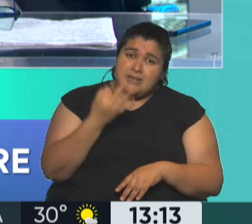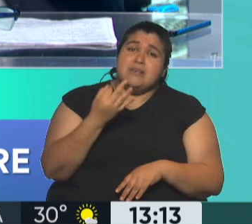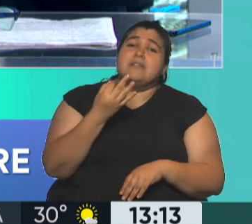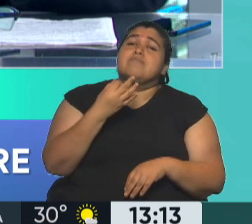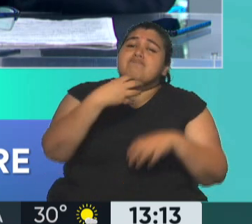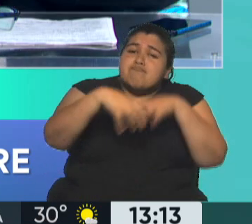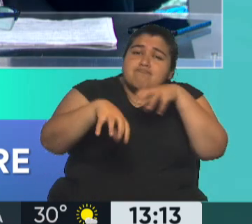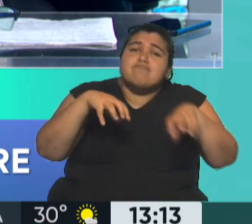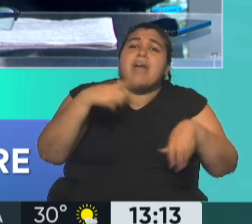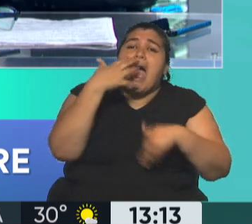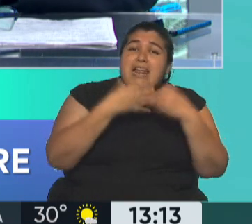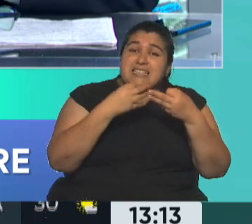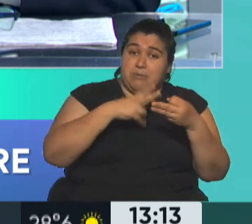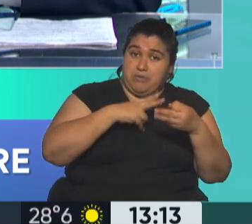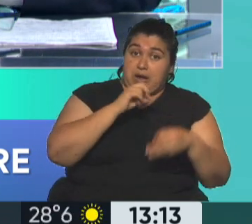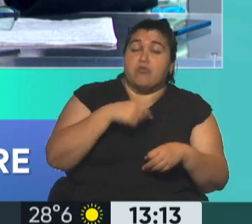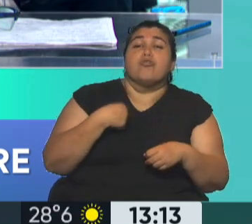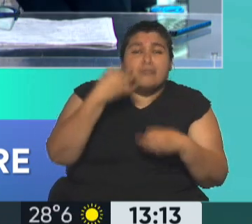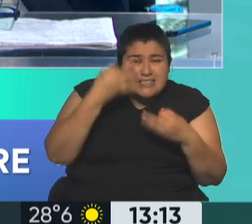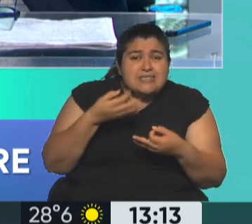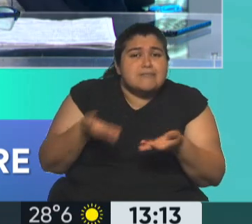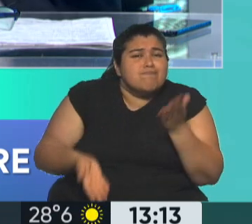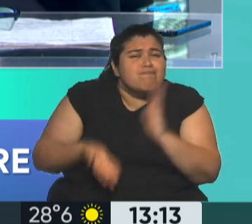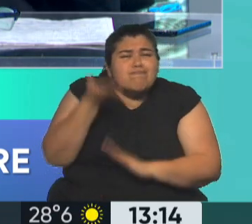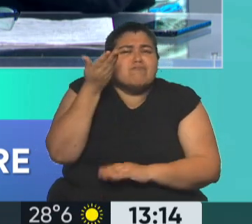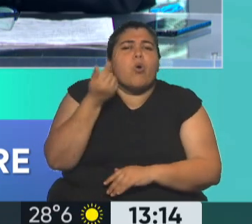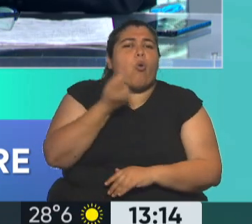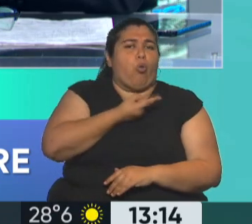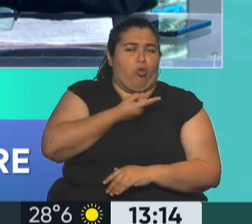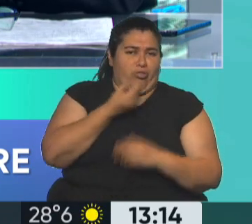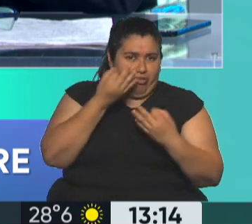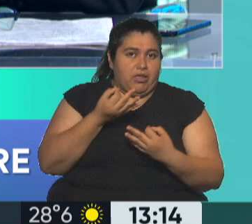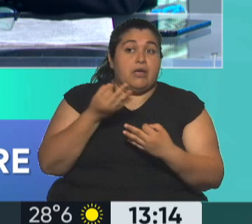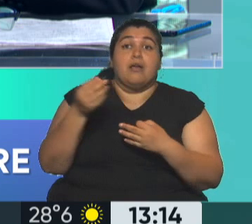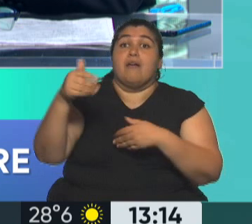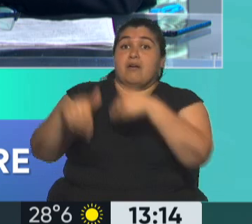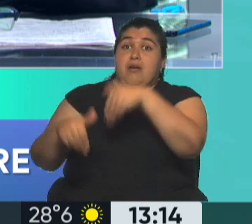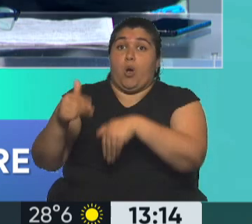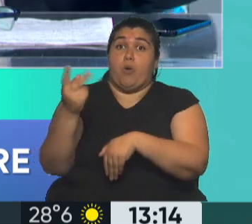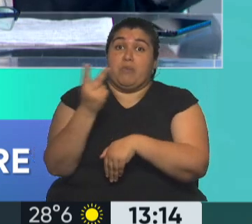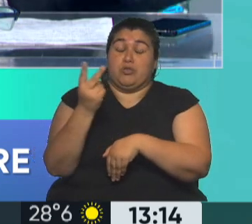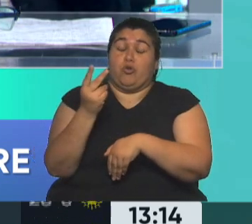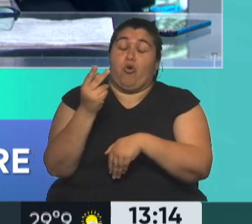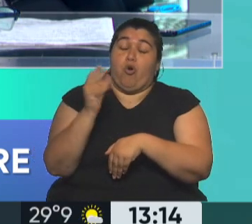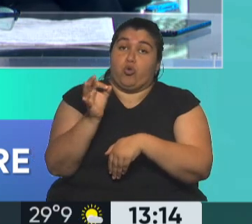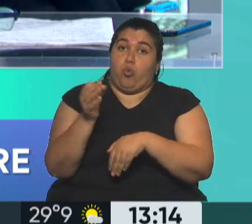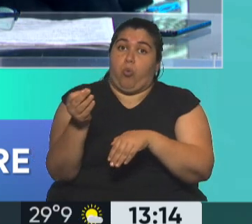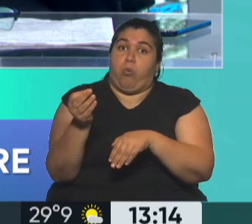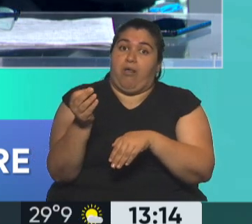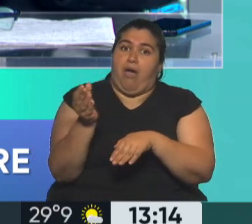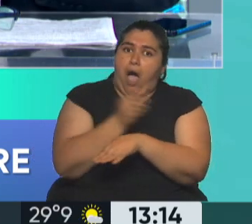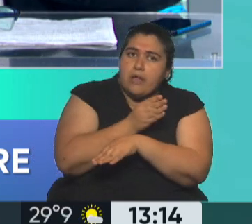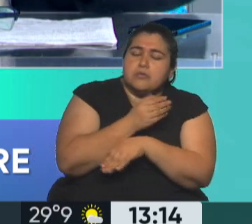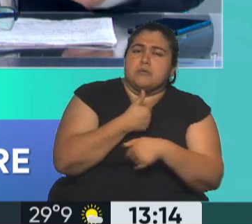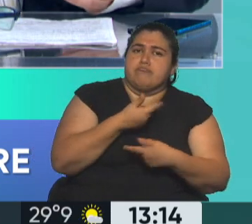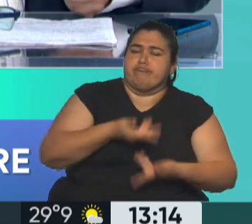privados. Hubo un aumento muy fuerte hasta la fecha de elecciones, 22 de octubre. Es decir, aumentos preventivos,